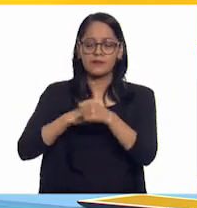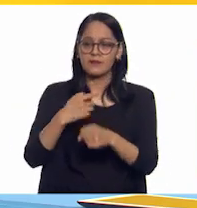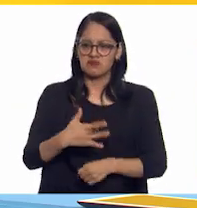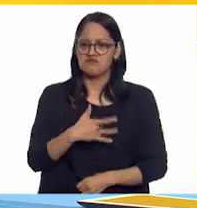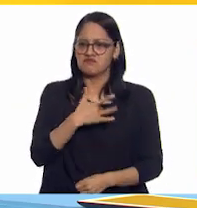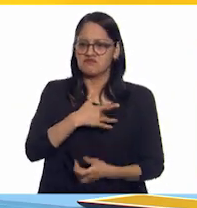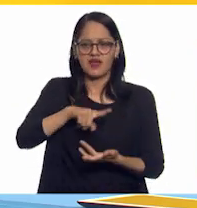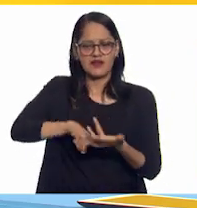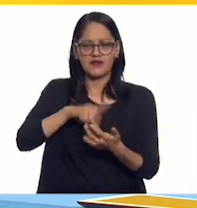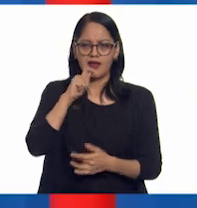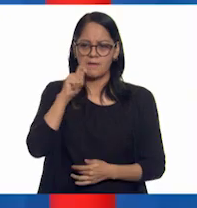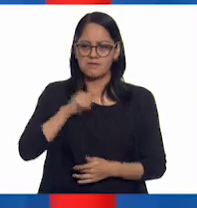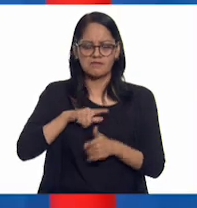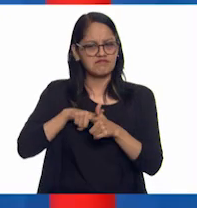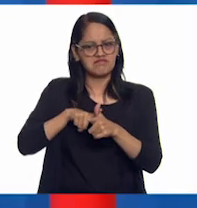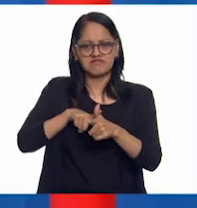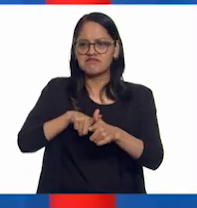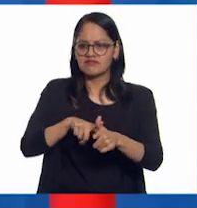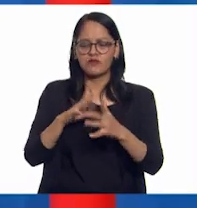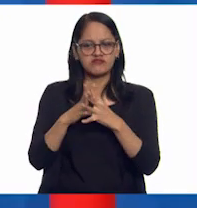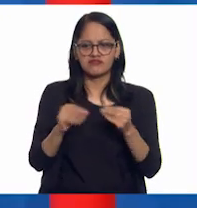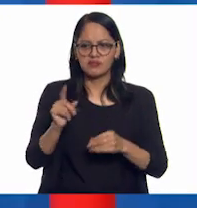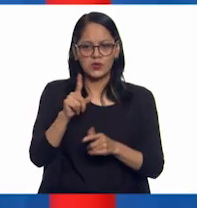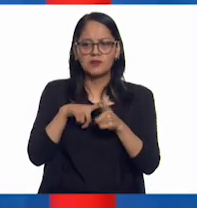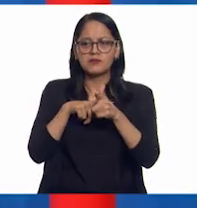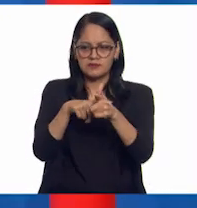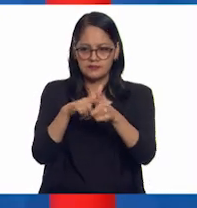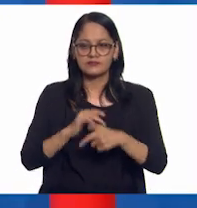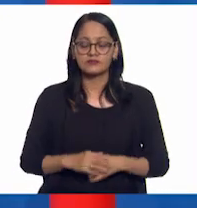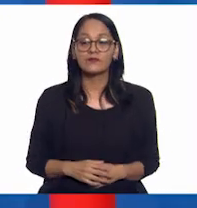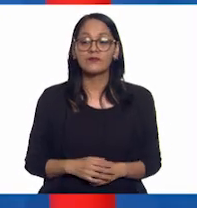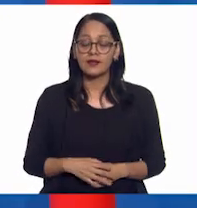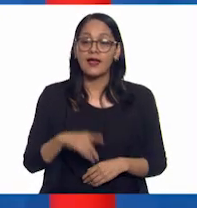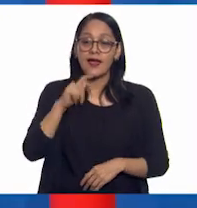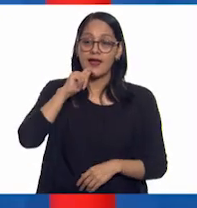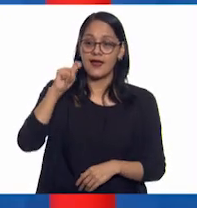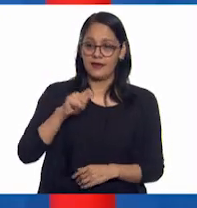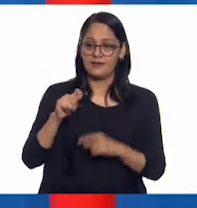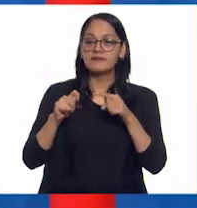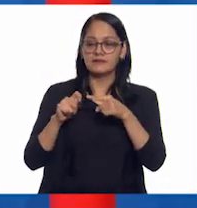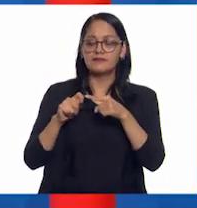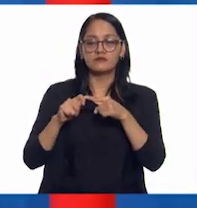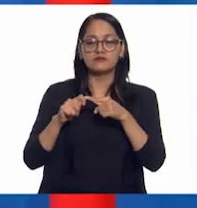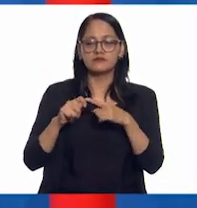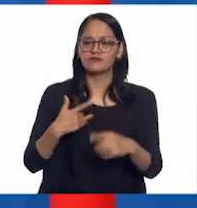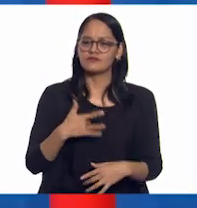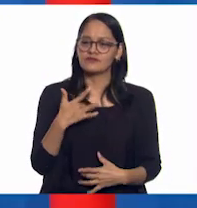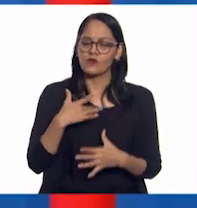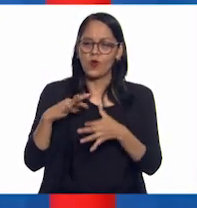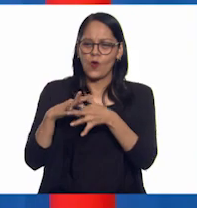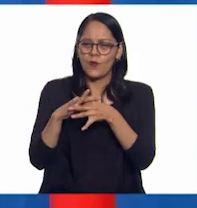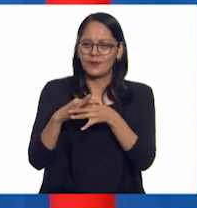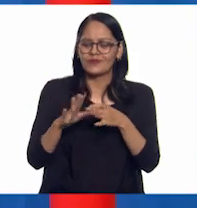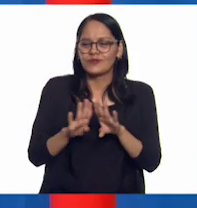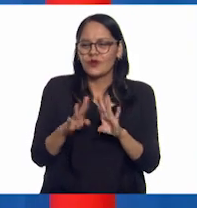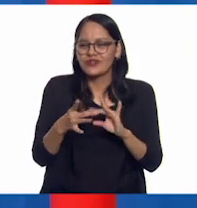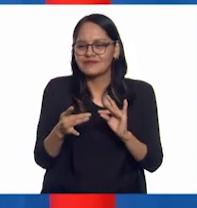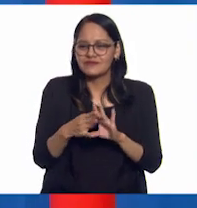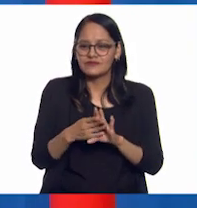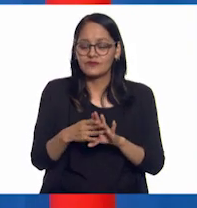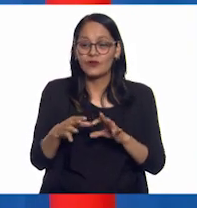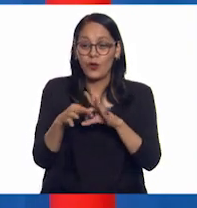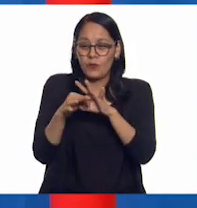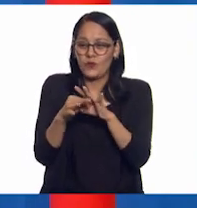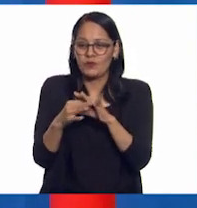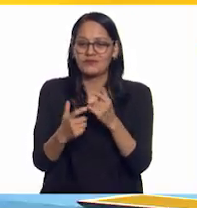de amistad persiste. A mí lo que me gusta mucho de la amistad es que es un vínculo, no sé cómo explicarlo, más